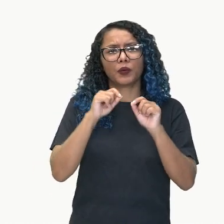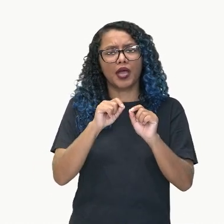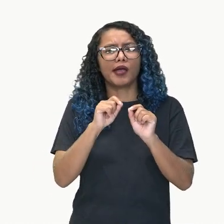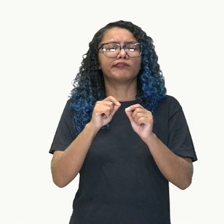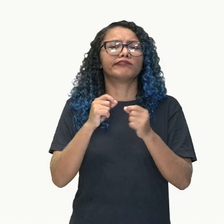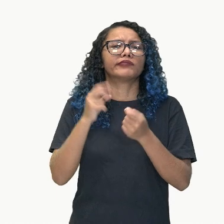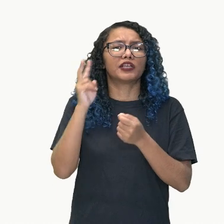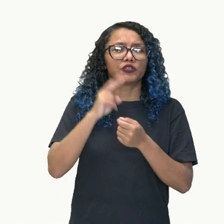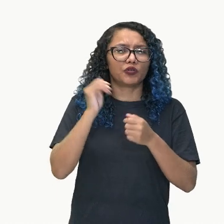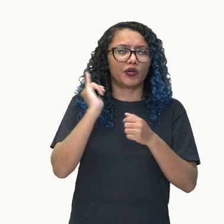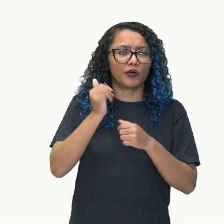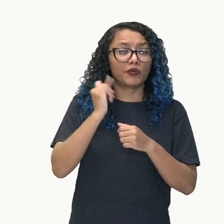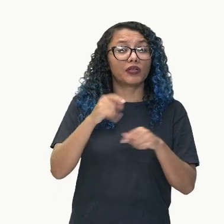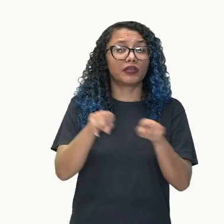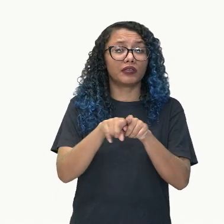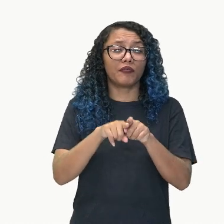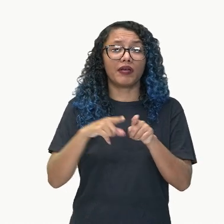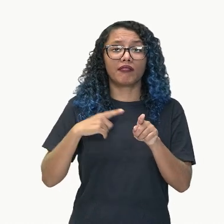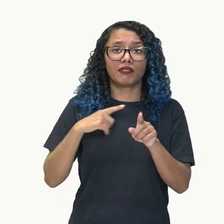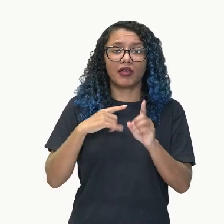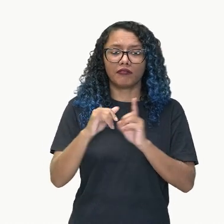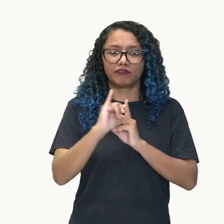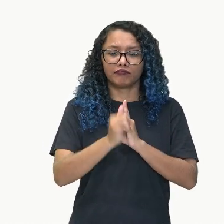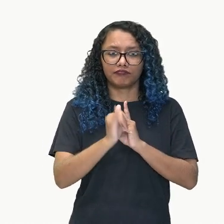un narrador. ¿Quién es